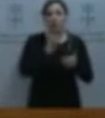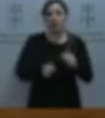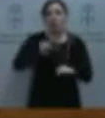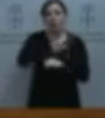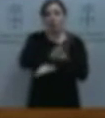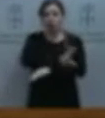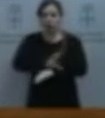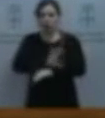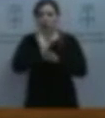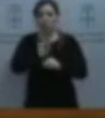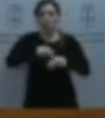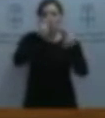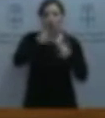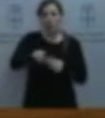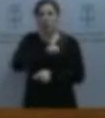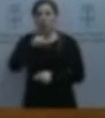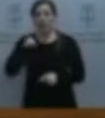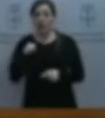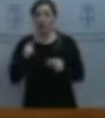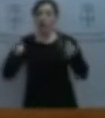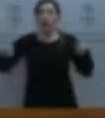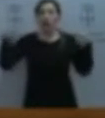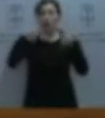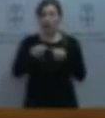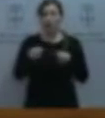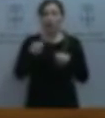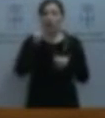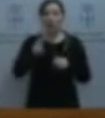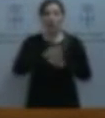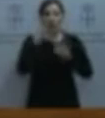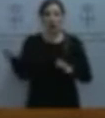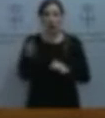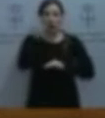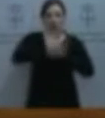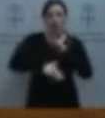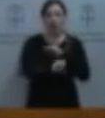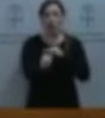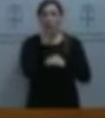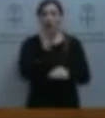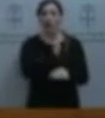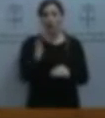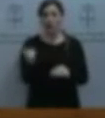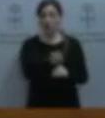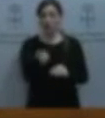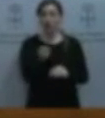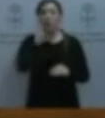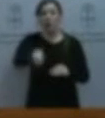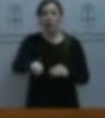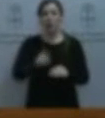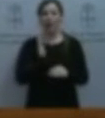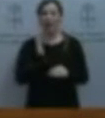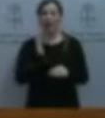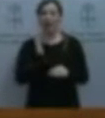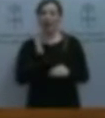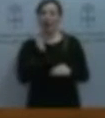consejería en la pública y en la privada concertada, vemos claramente cómo esa limitación, aunque está afectando a las dos, afecta en mucha más medida